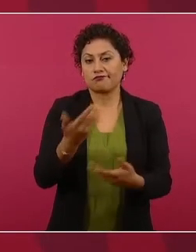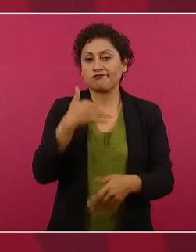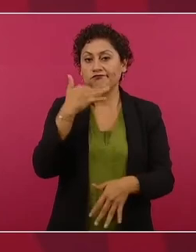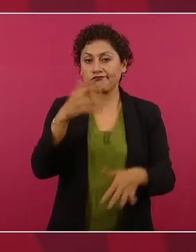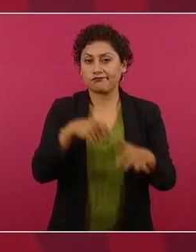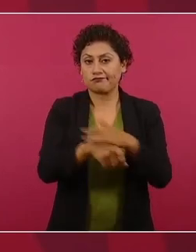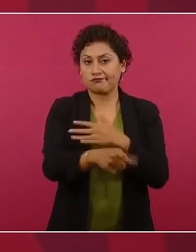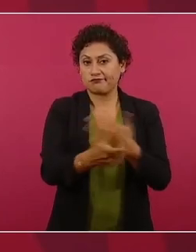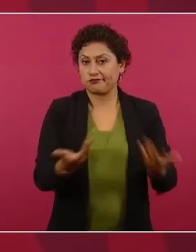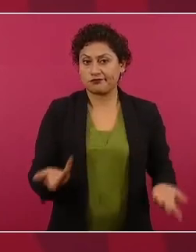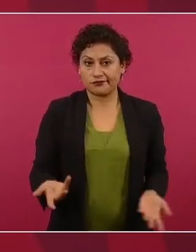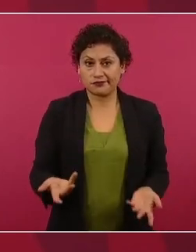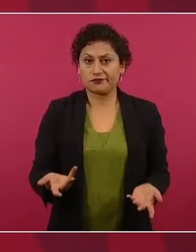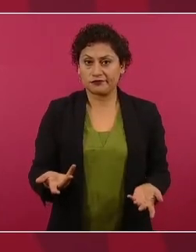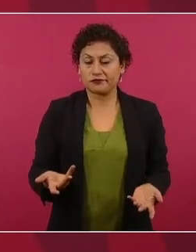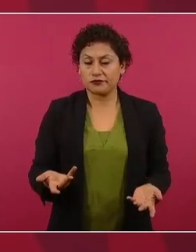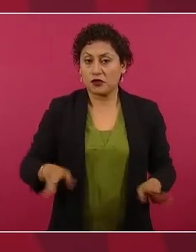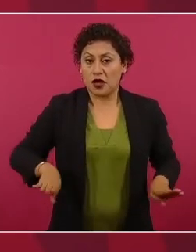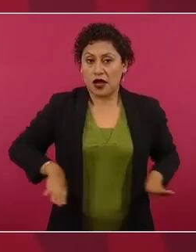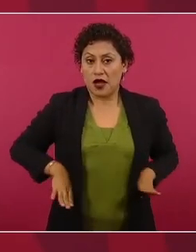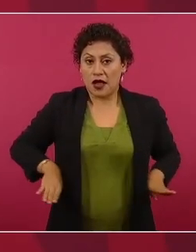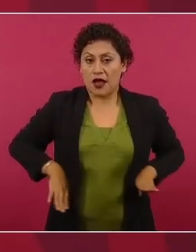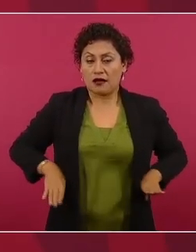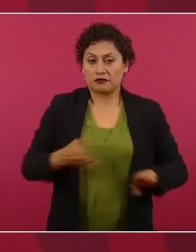de lo que imperaba,